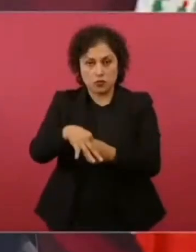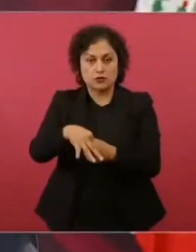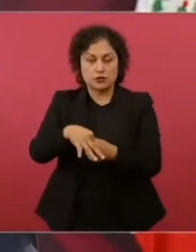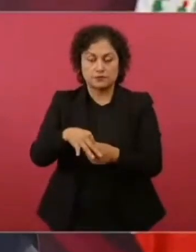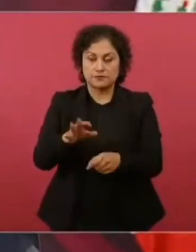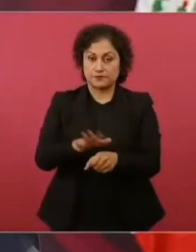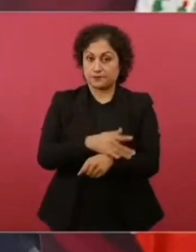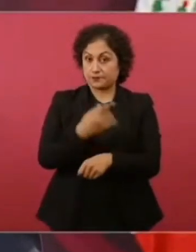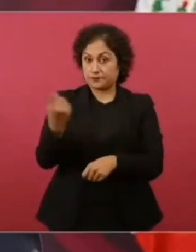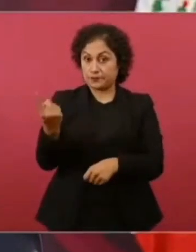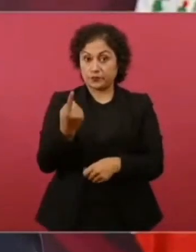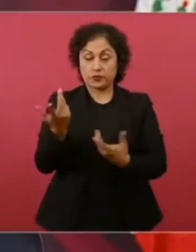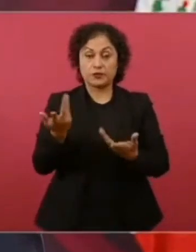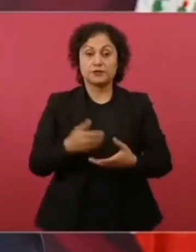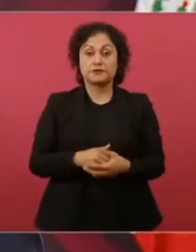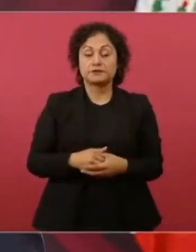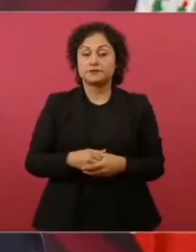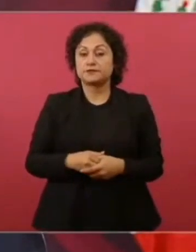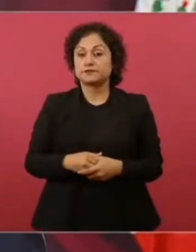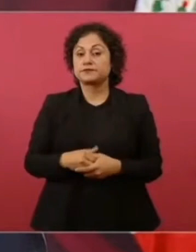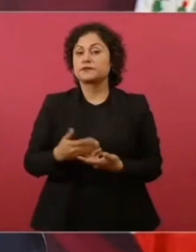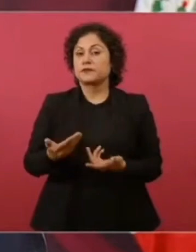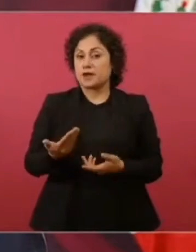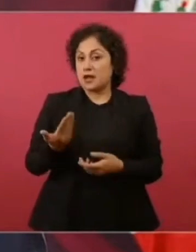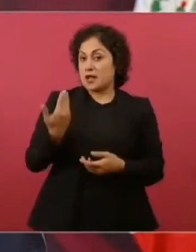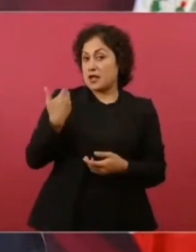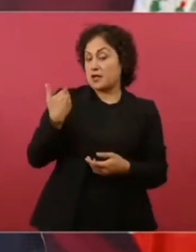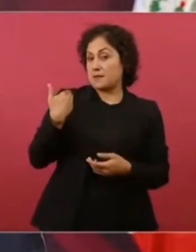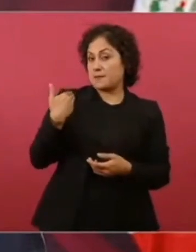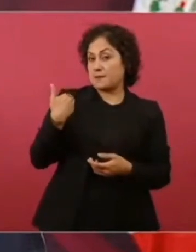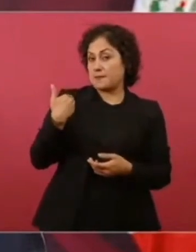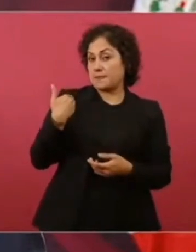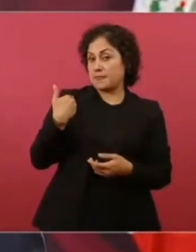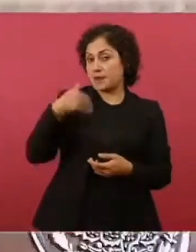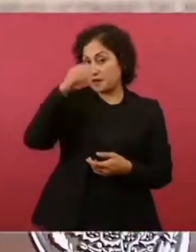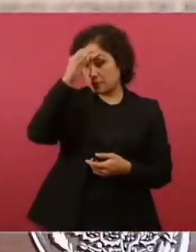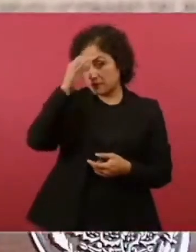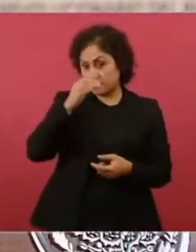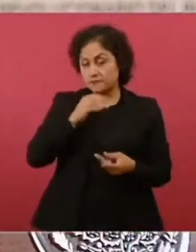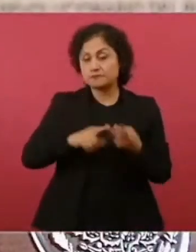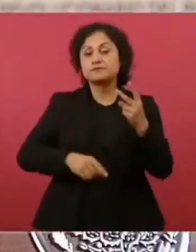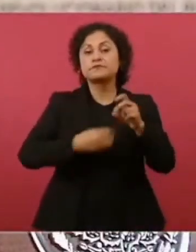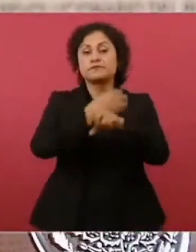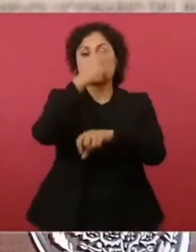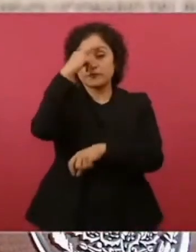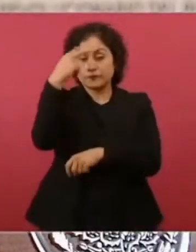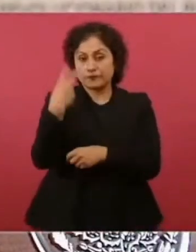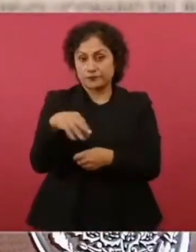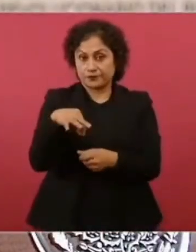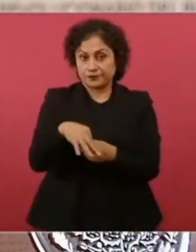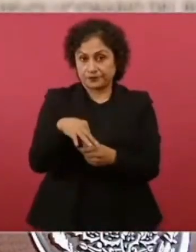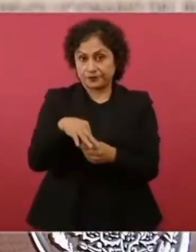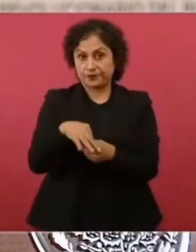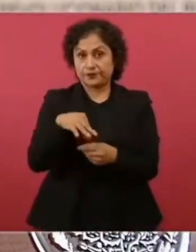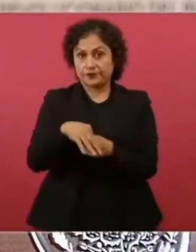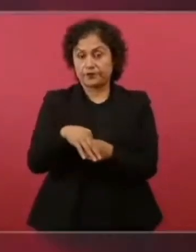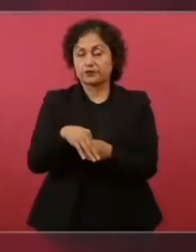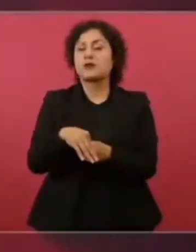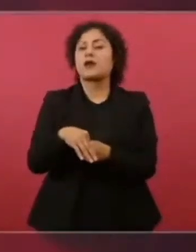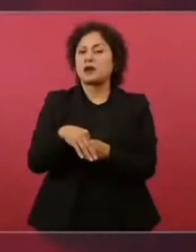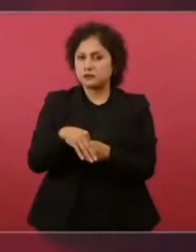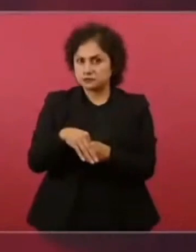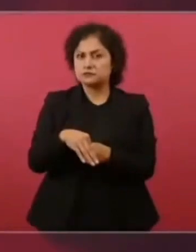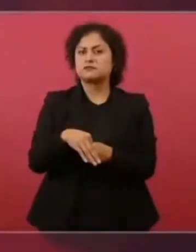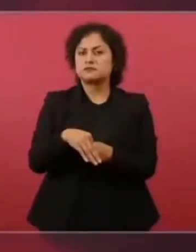Porque ahora que hubieron las elecciones en Coahuila y en el Estado de México, votaron, pero